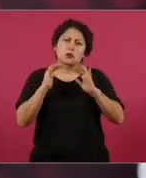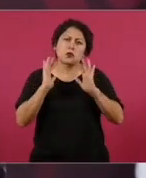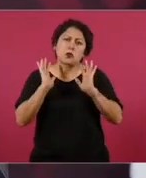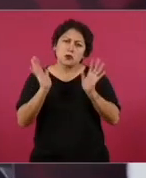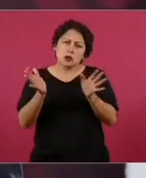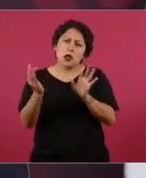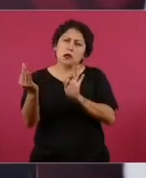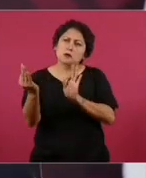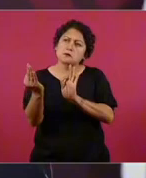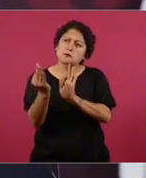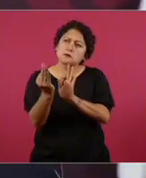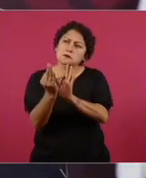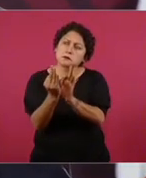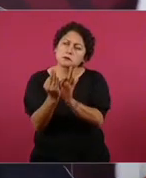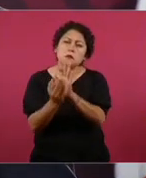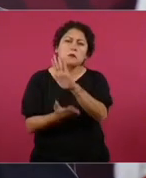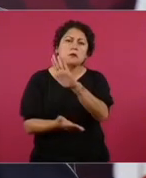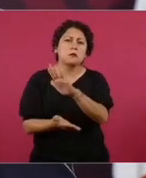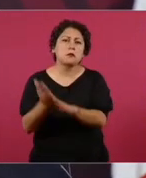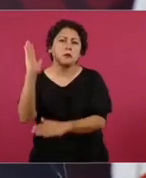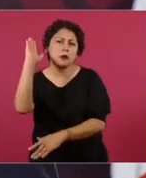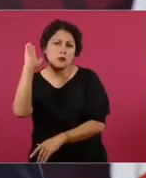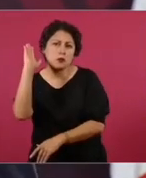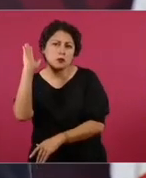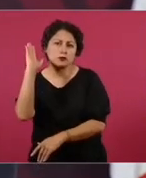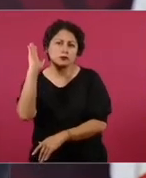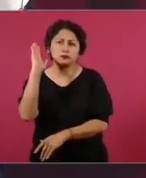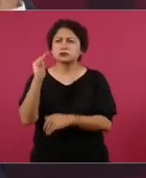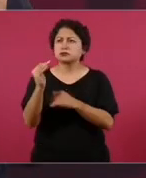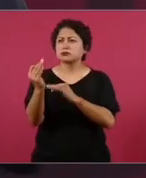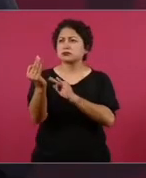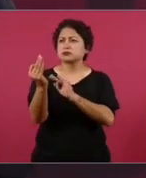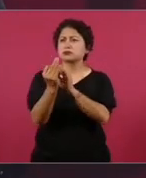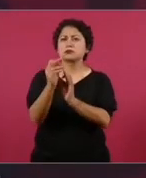ya faltan 30 días.